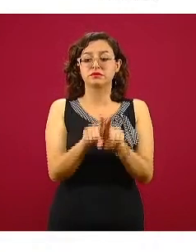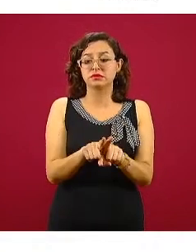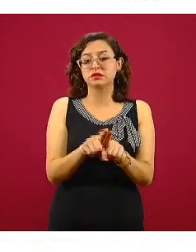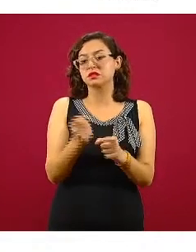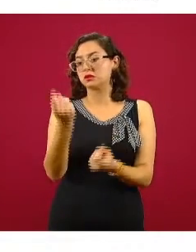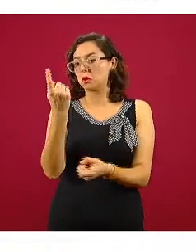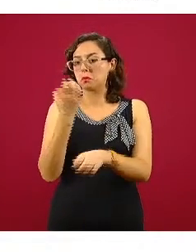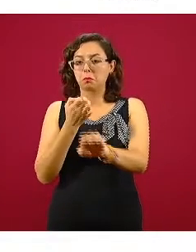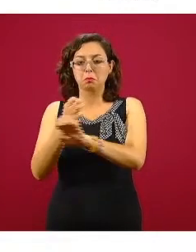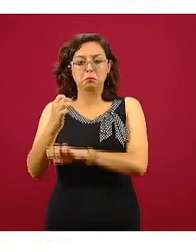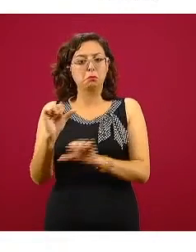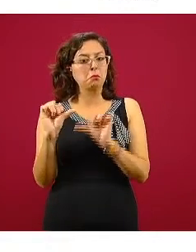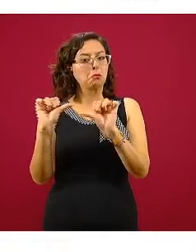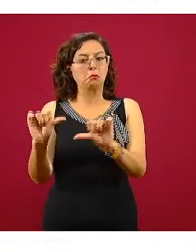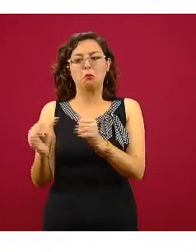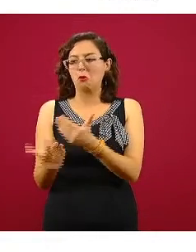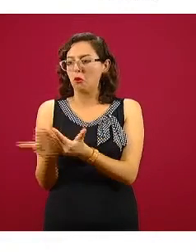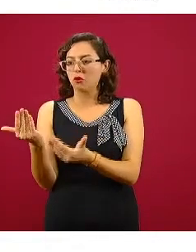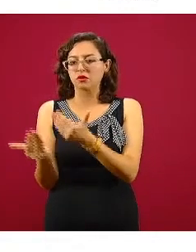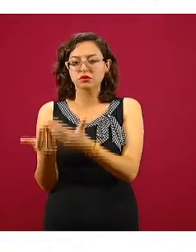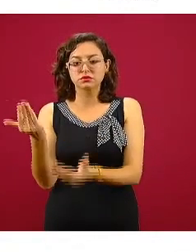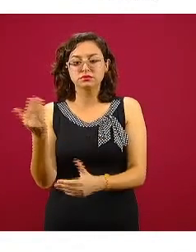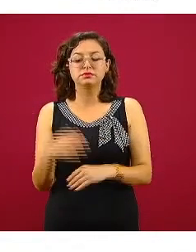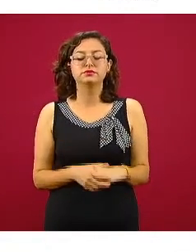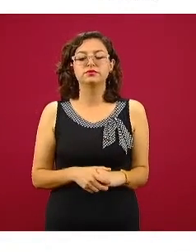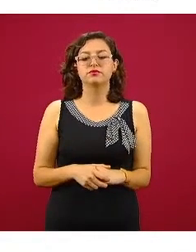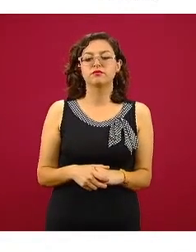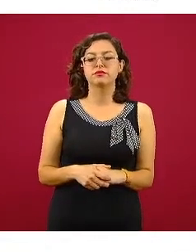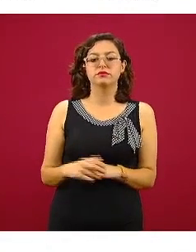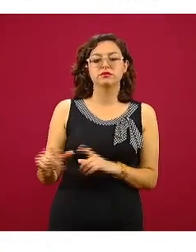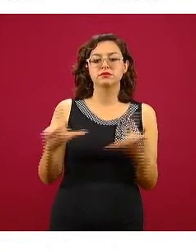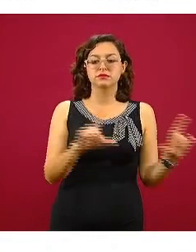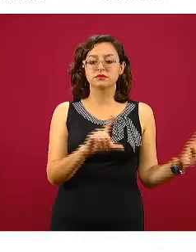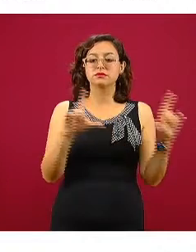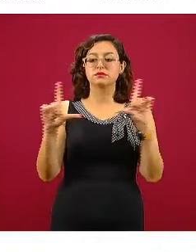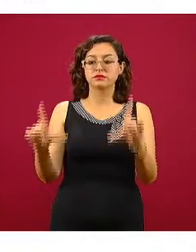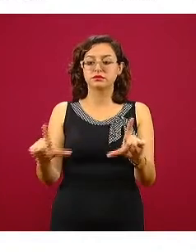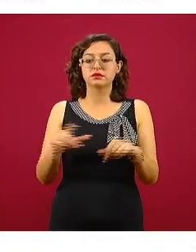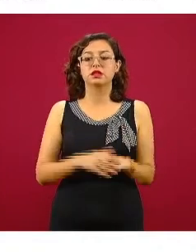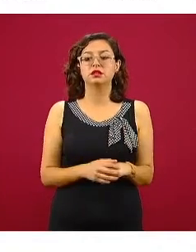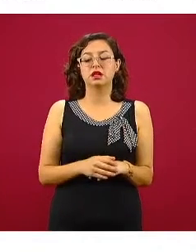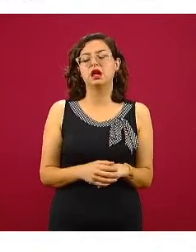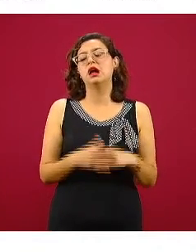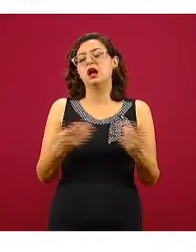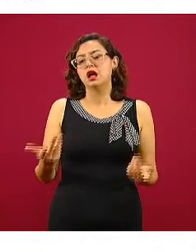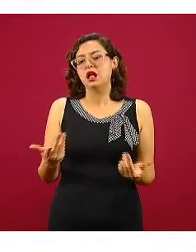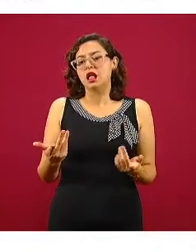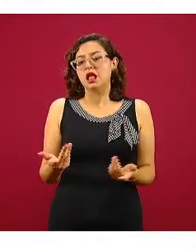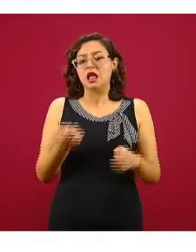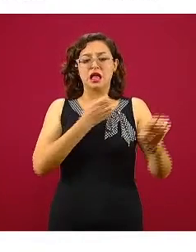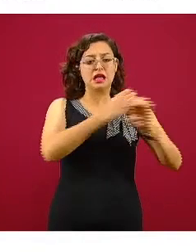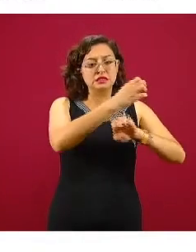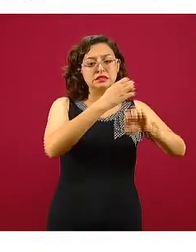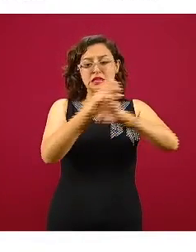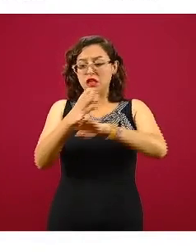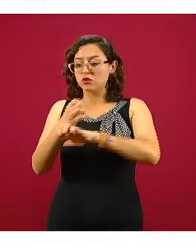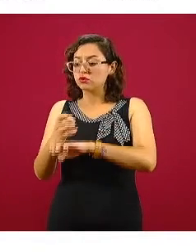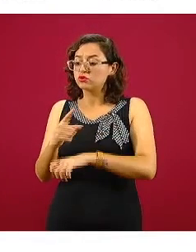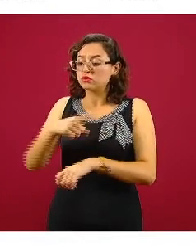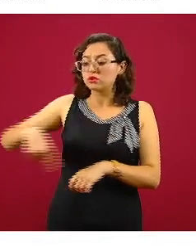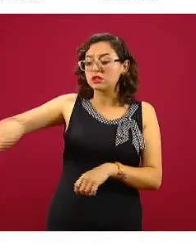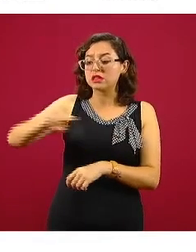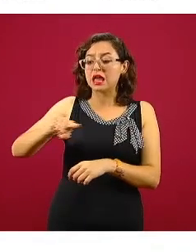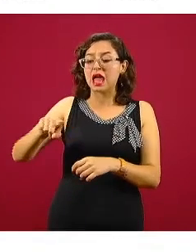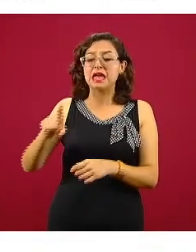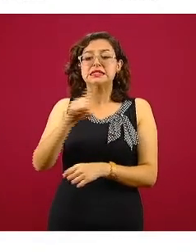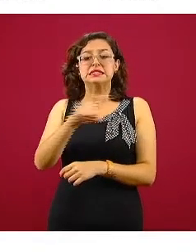menor cantidad de estos casos. En la siguiente diapositiva veremos ahora sí por tasa de incidencia acumulada por 100 mil habitantes,